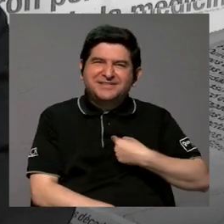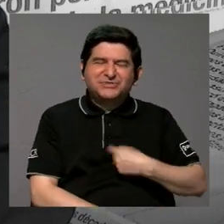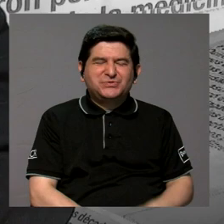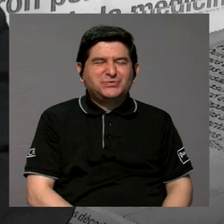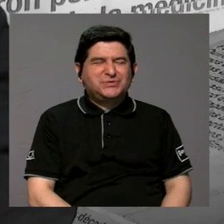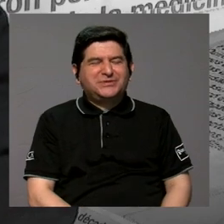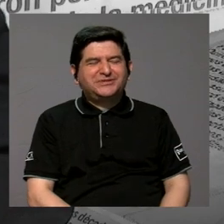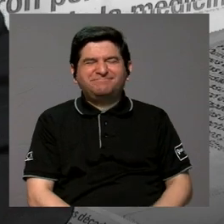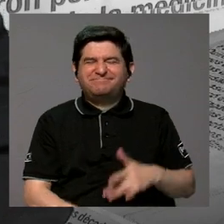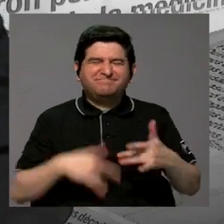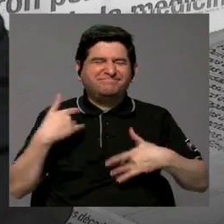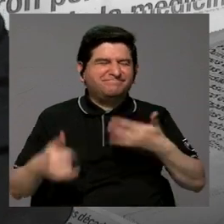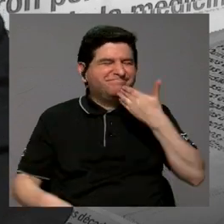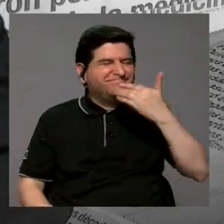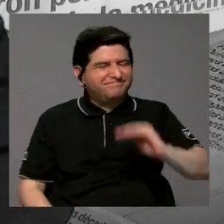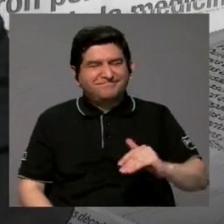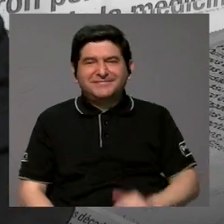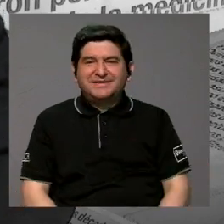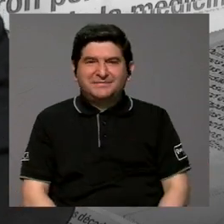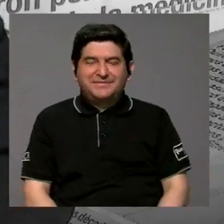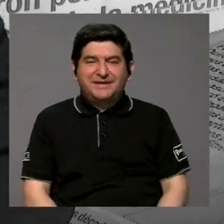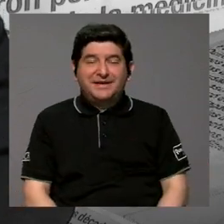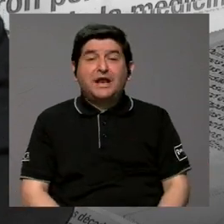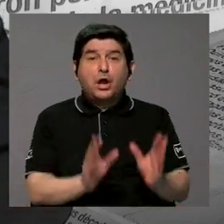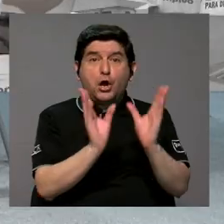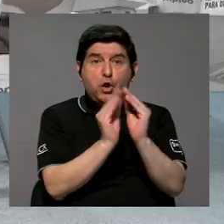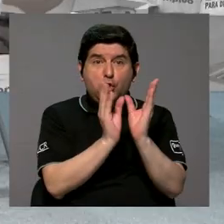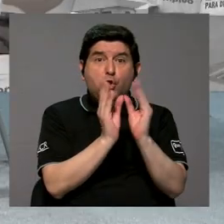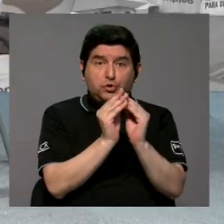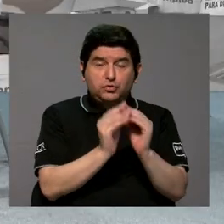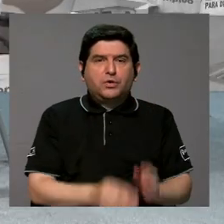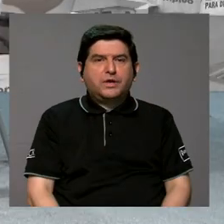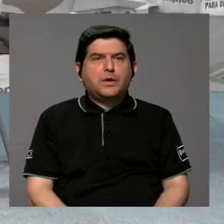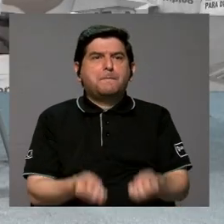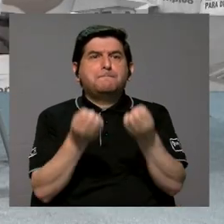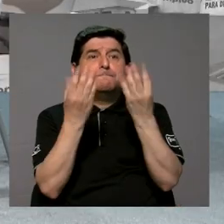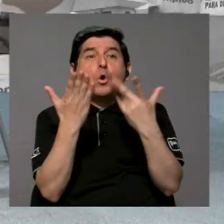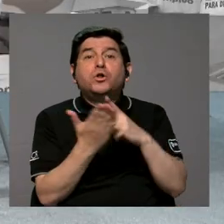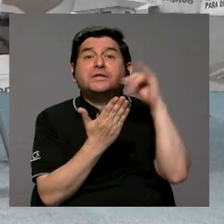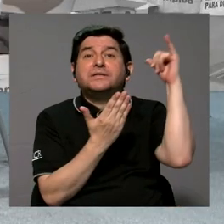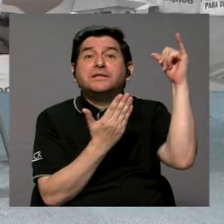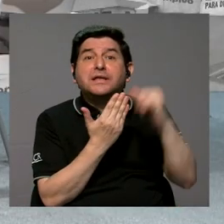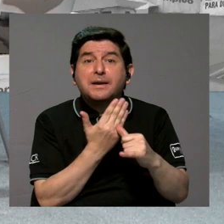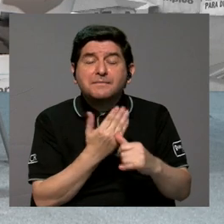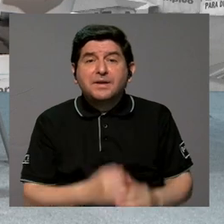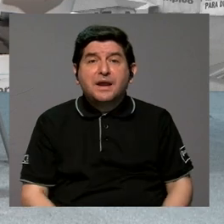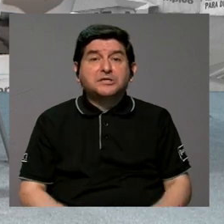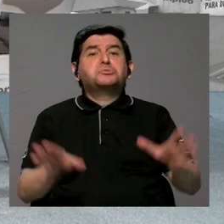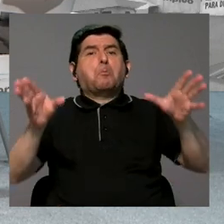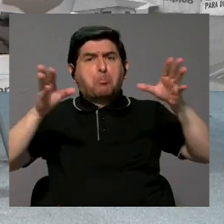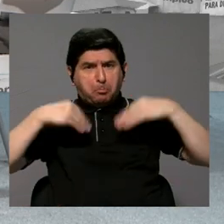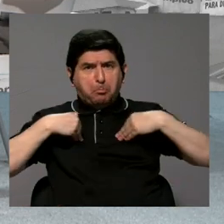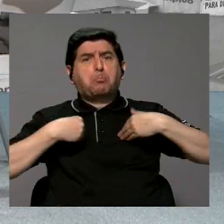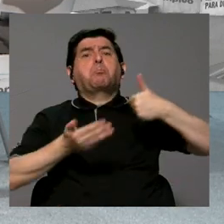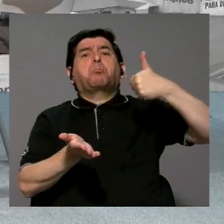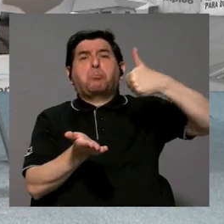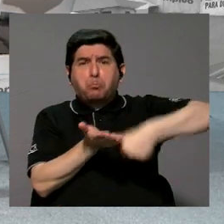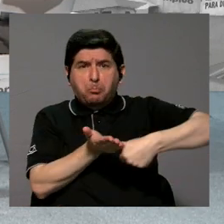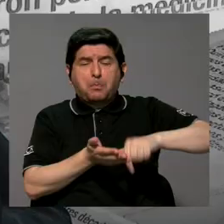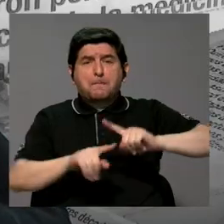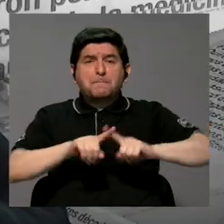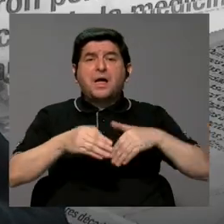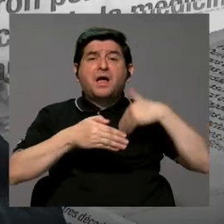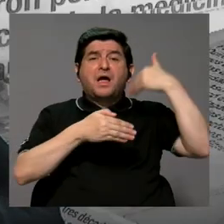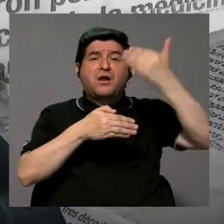se desilusiona un poco por el hecho de que muchas reformas digo los congresos han dejado un montón de proyectos que fueron acogidos y votados